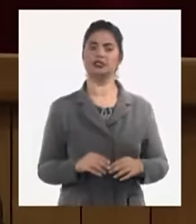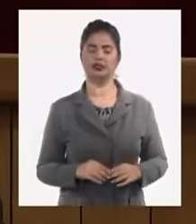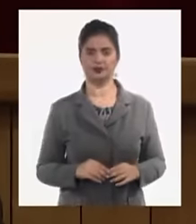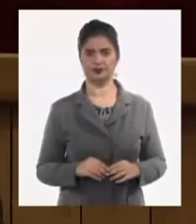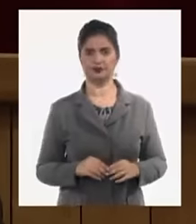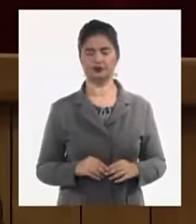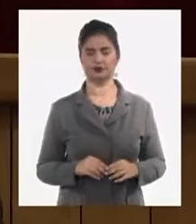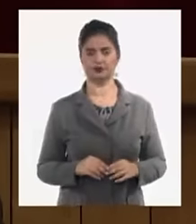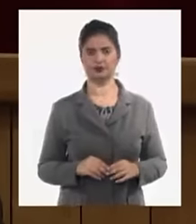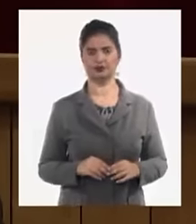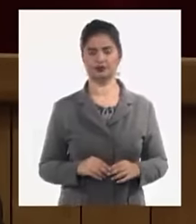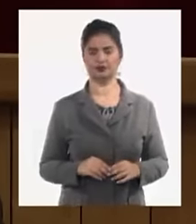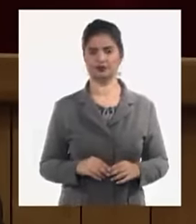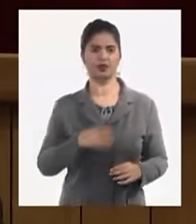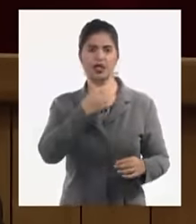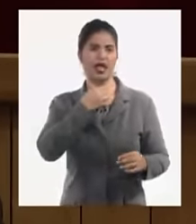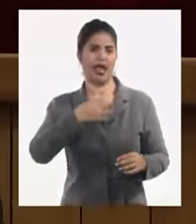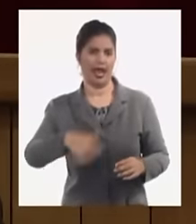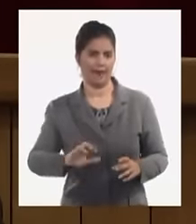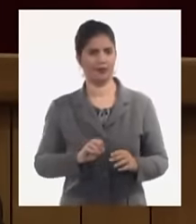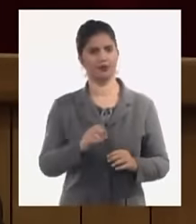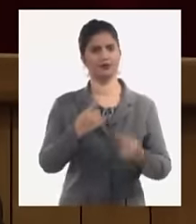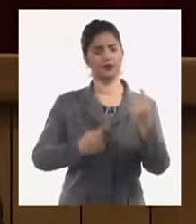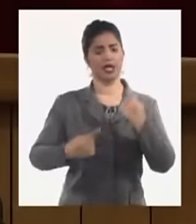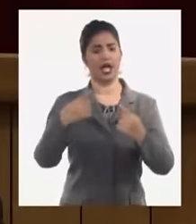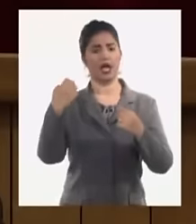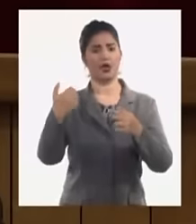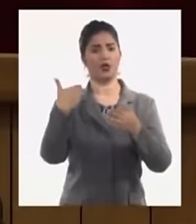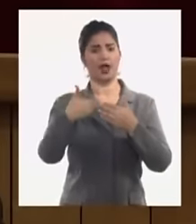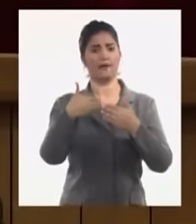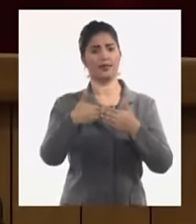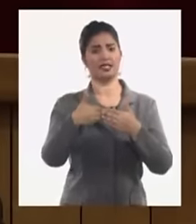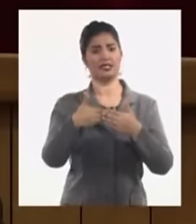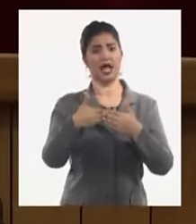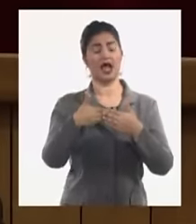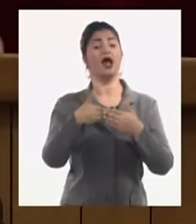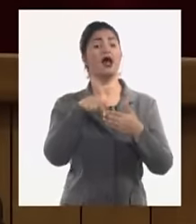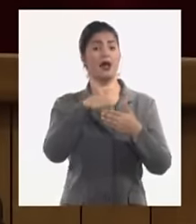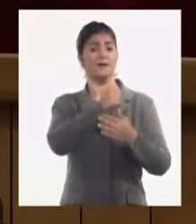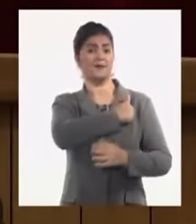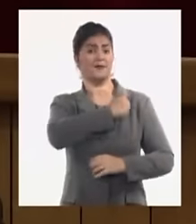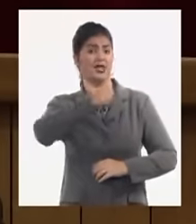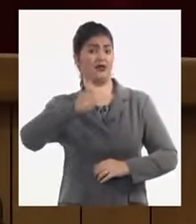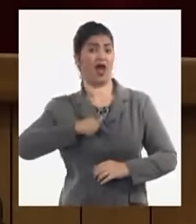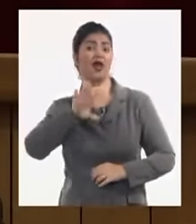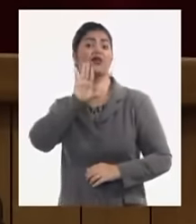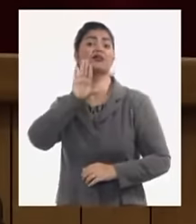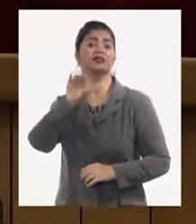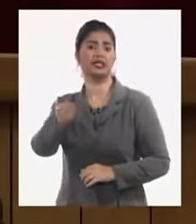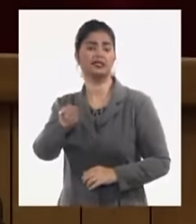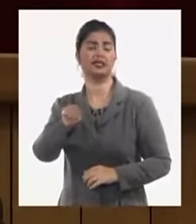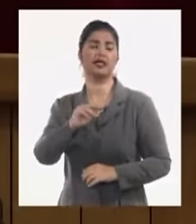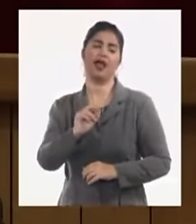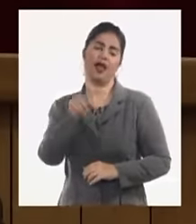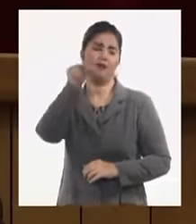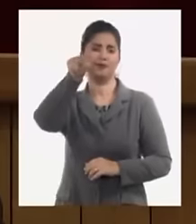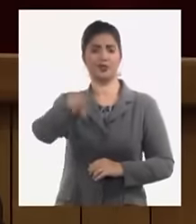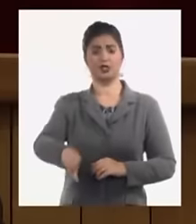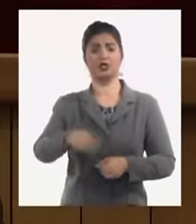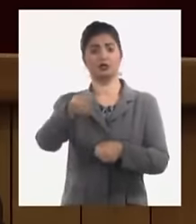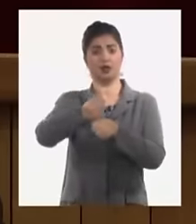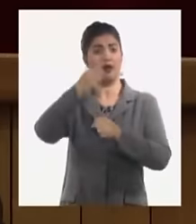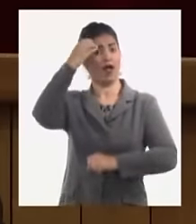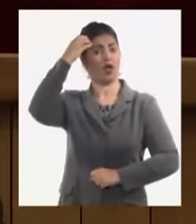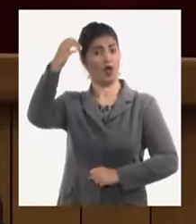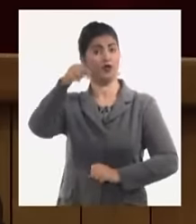pistola en el pecho a un funcionario estatal fírmame aquí el contrato y me tienes que pagar tanto y me tienes que dar otro eso no